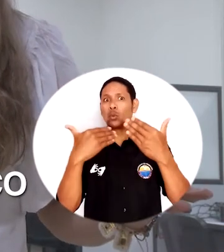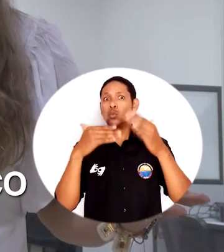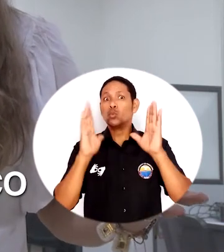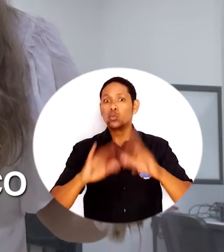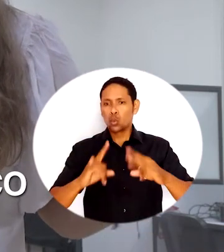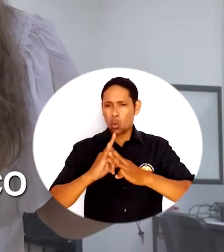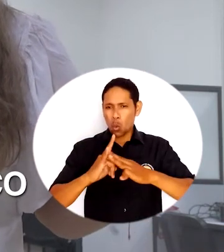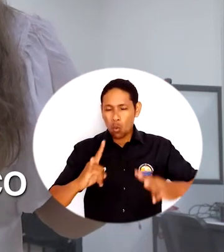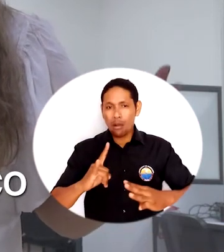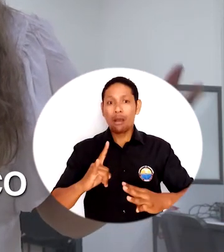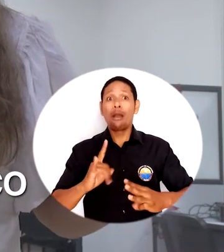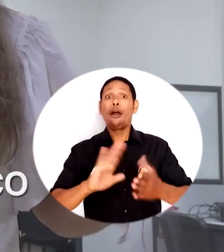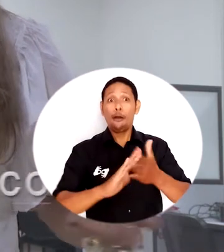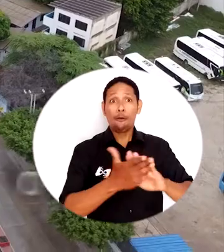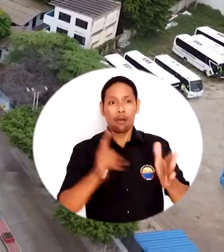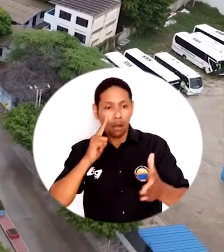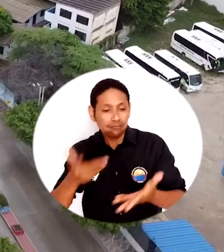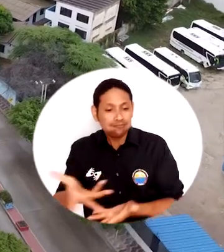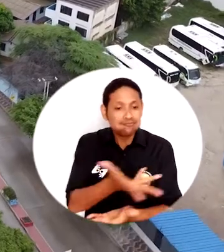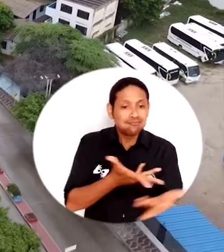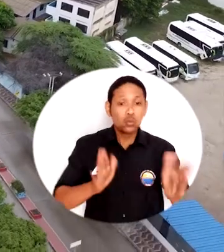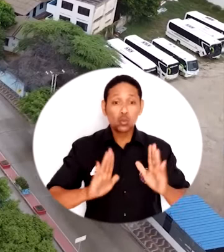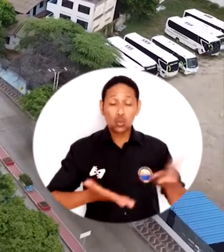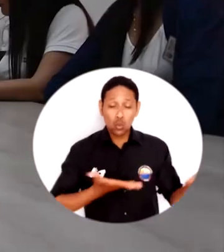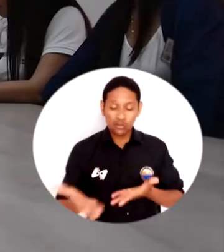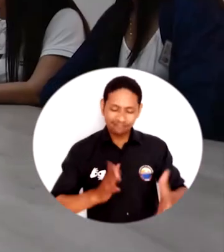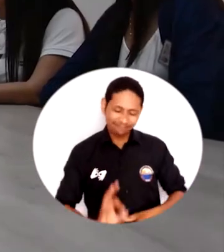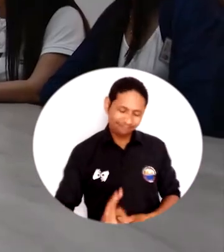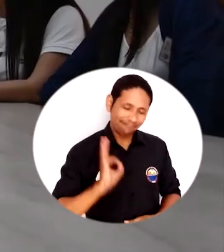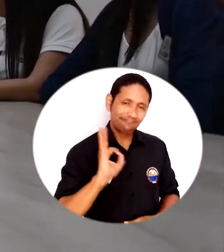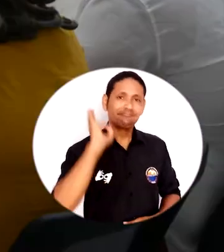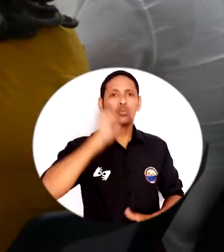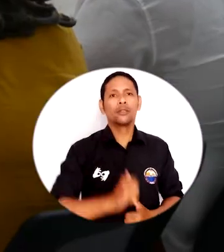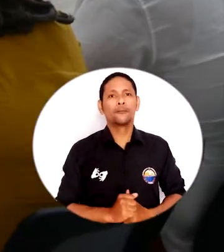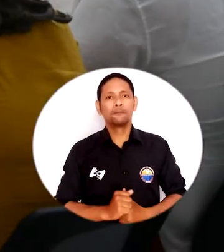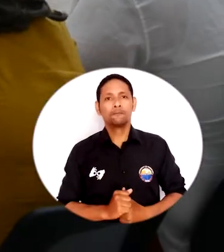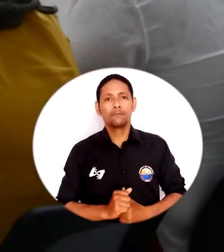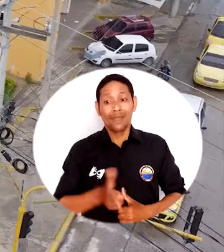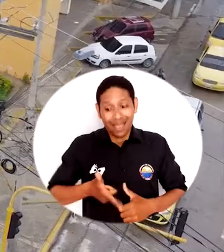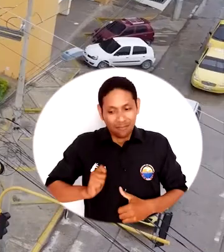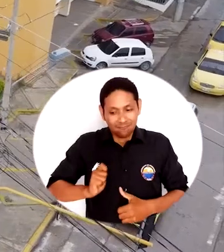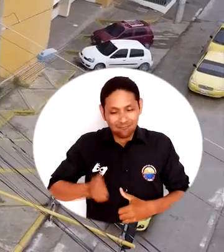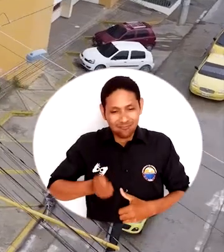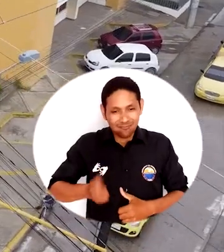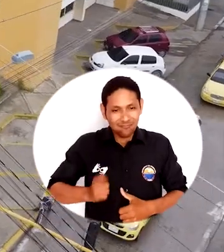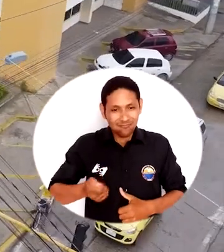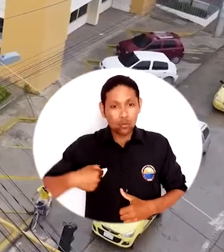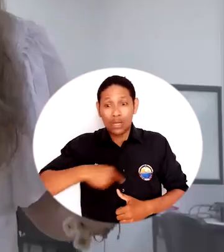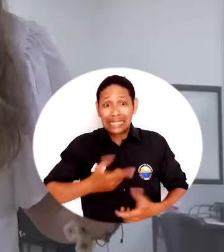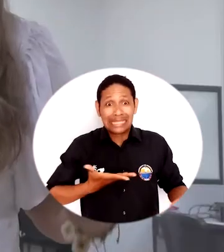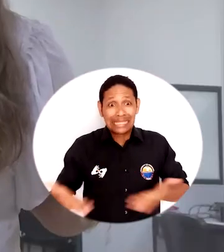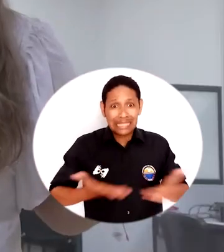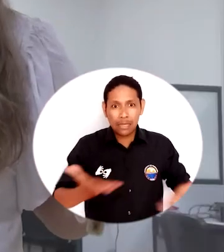proyección de la universidad a la comunidad, pues son servicios de excelente calidad. Desde el consultorio jurídico y centro de conciliación con el servicio